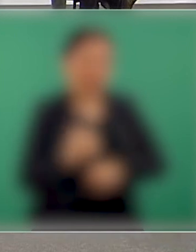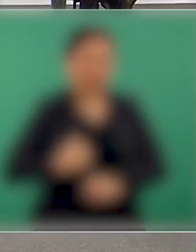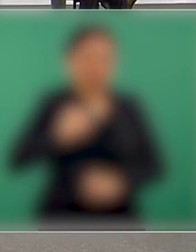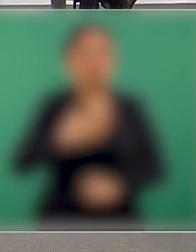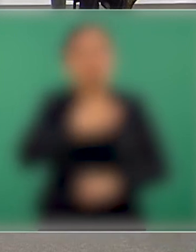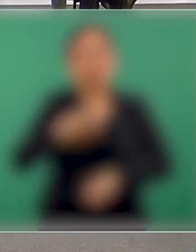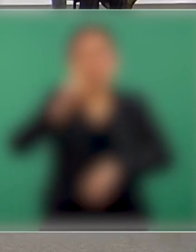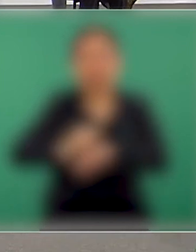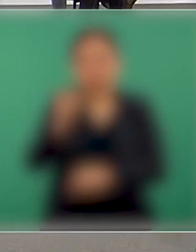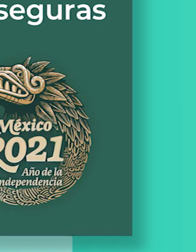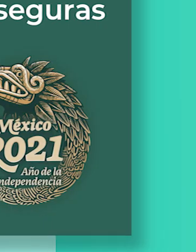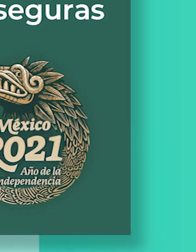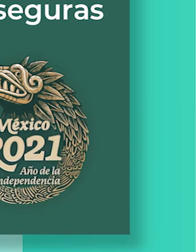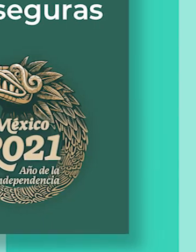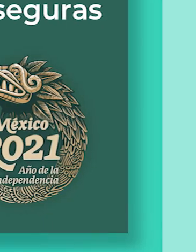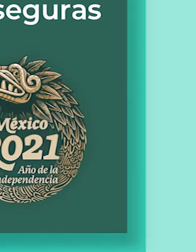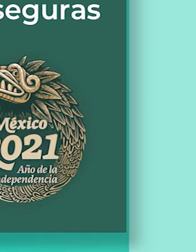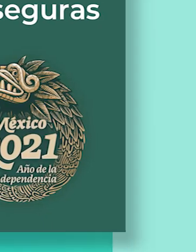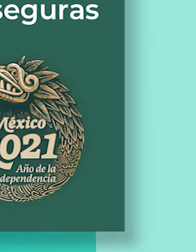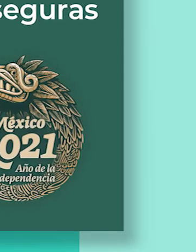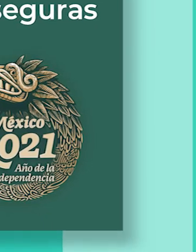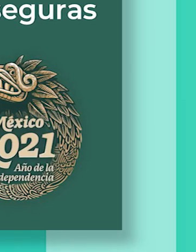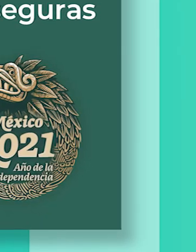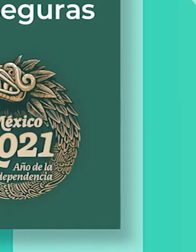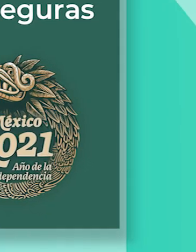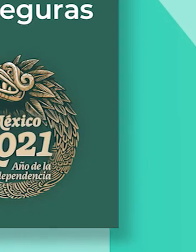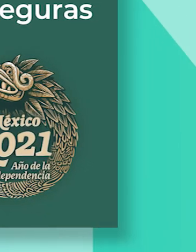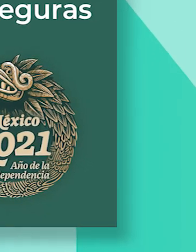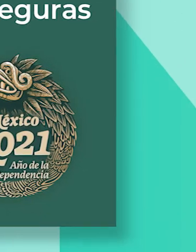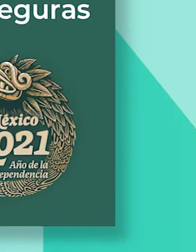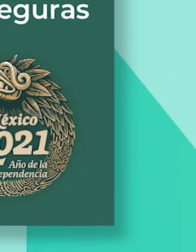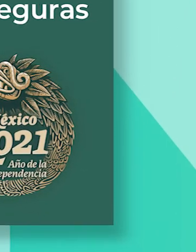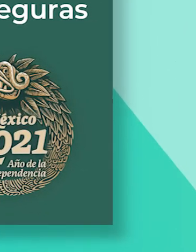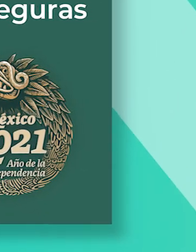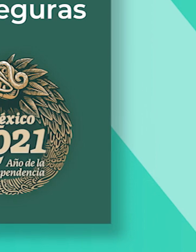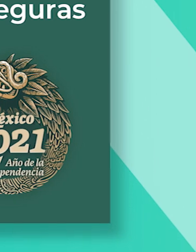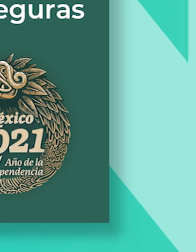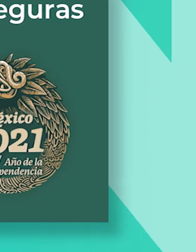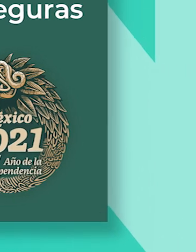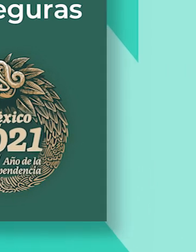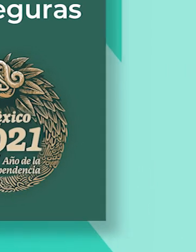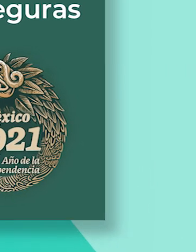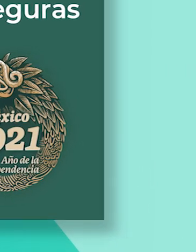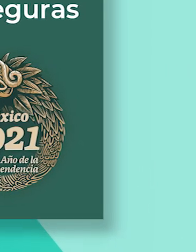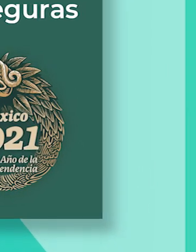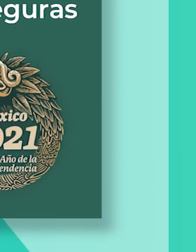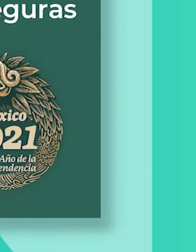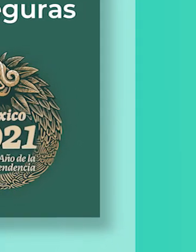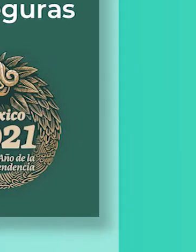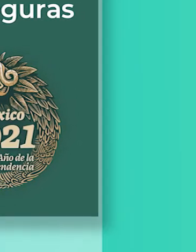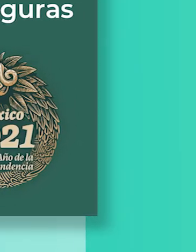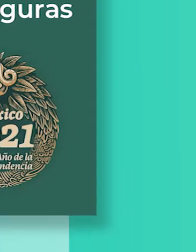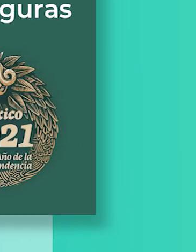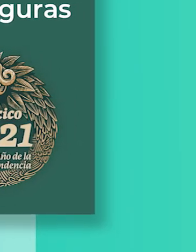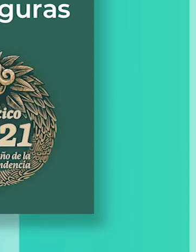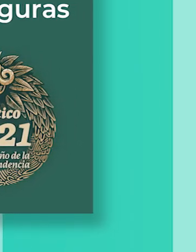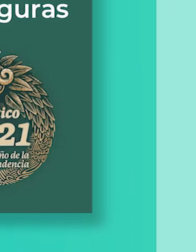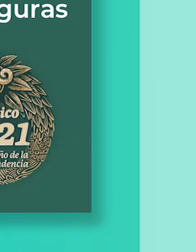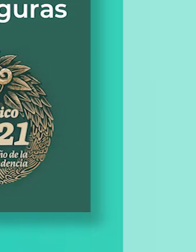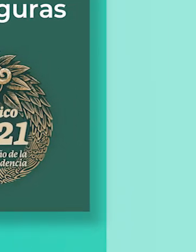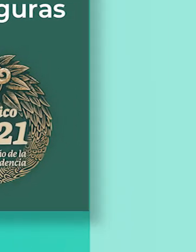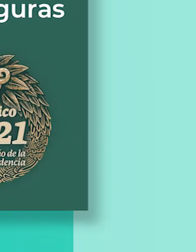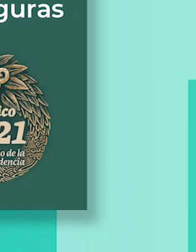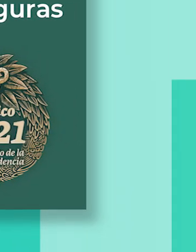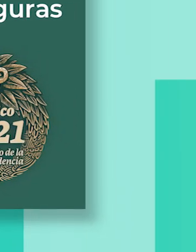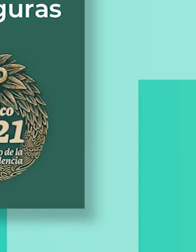La Secretaría de Salud presentó un decálogo de recomendaciones para evitar contagios de COVID-19 en la próxima temporada vacacional de